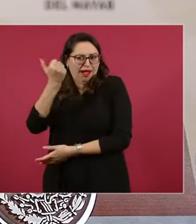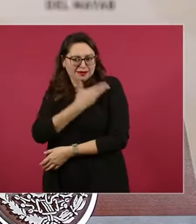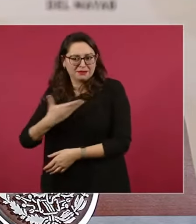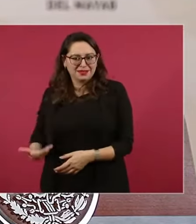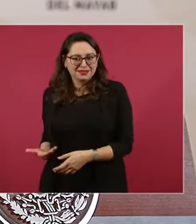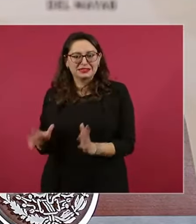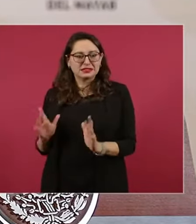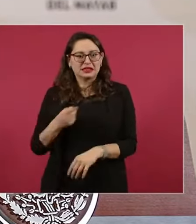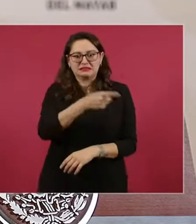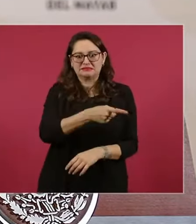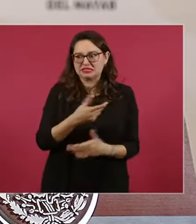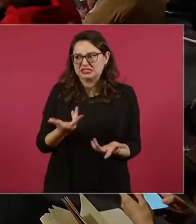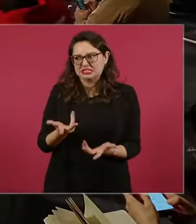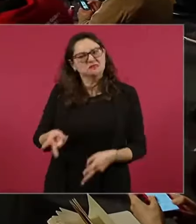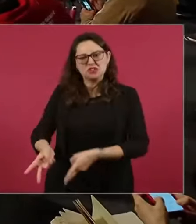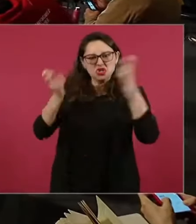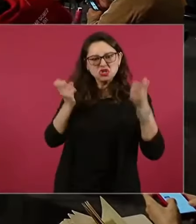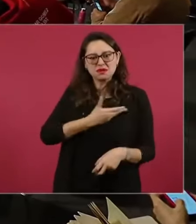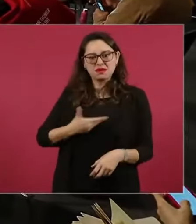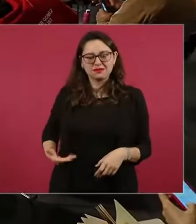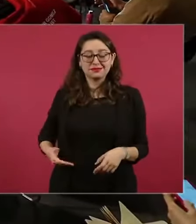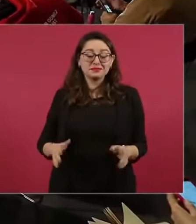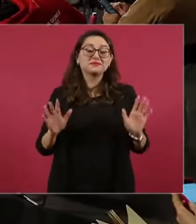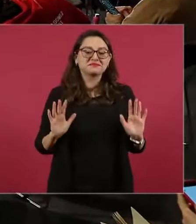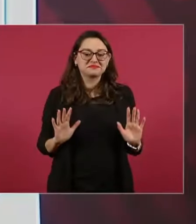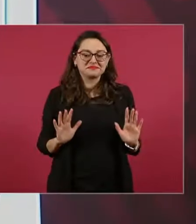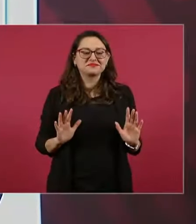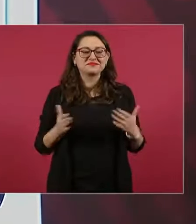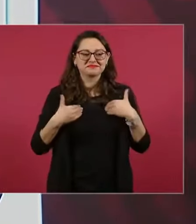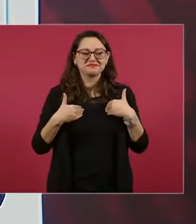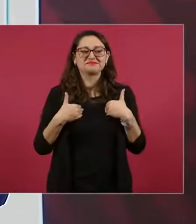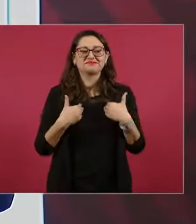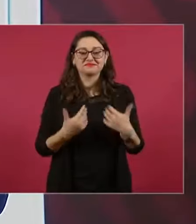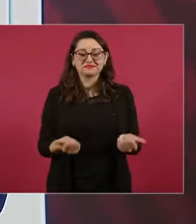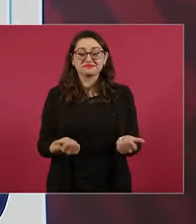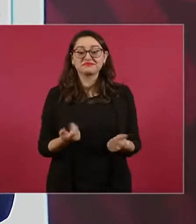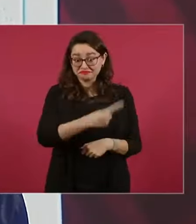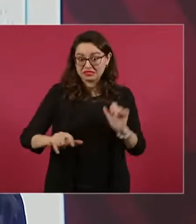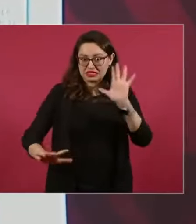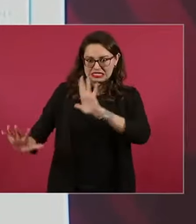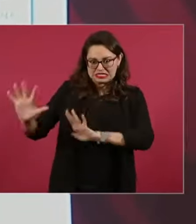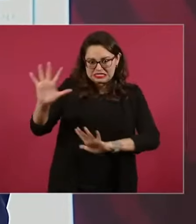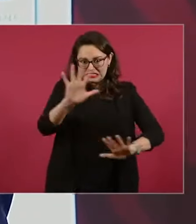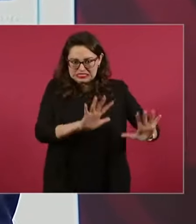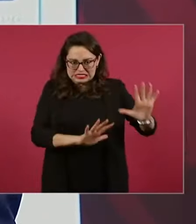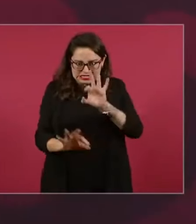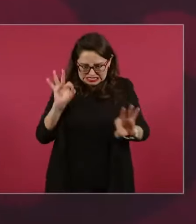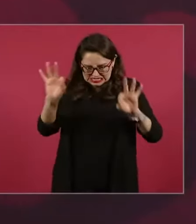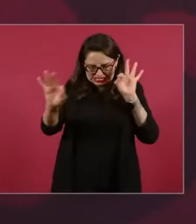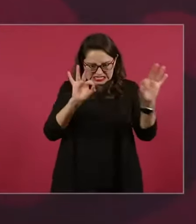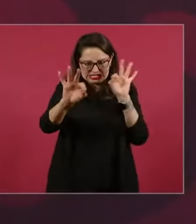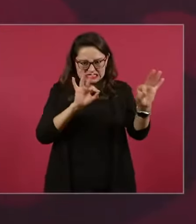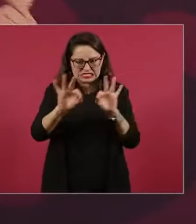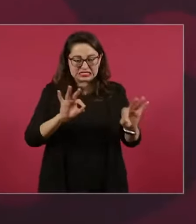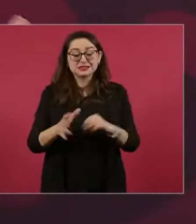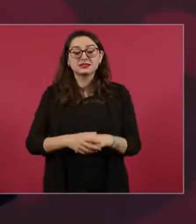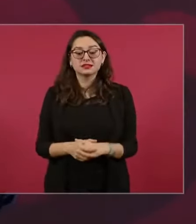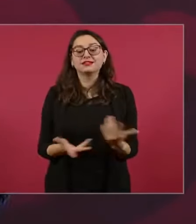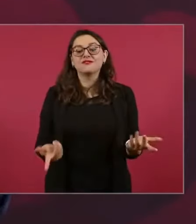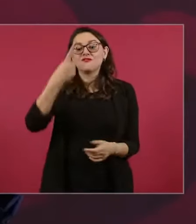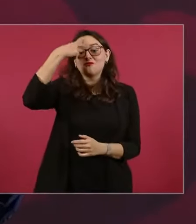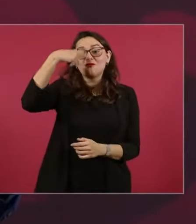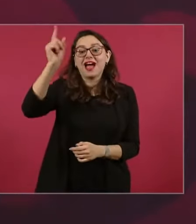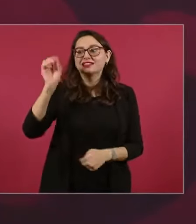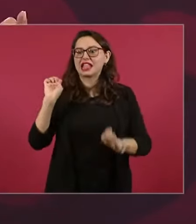eso le tengo tanto respeto al pueblo. Pero sí, confundió a muchos. ¿Pero por qué? Sí, porque en ese entonces